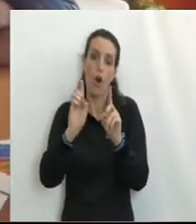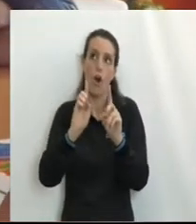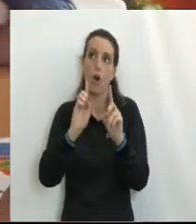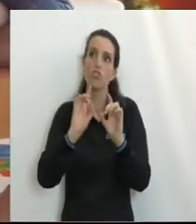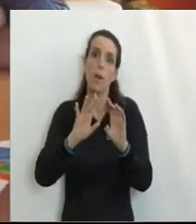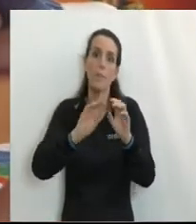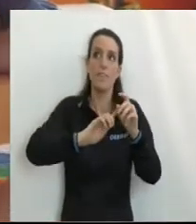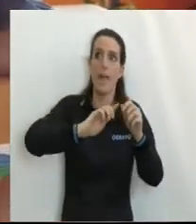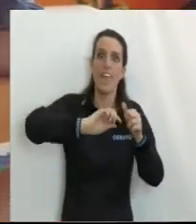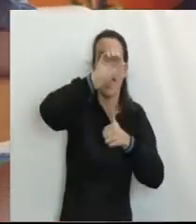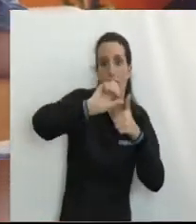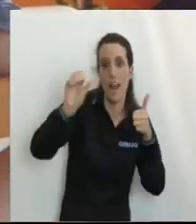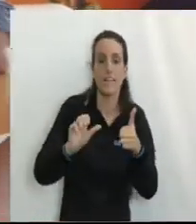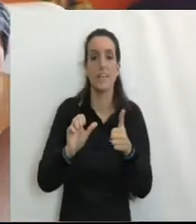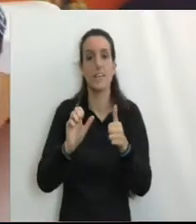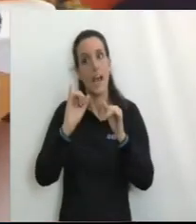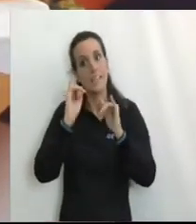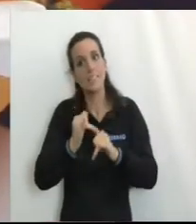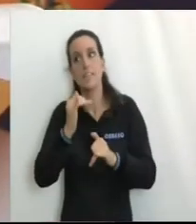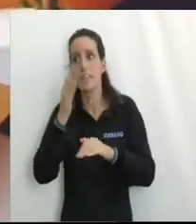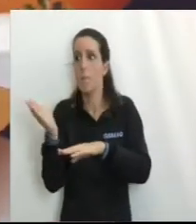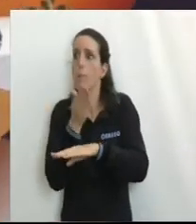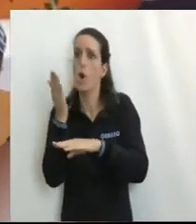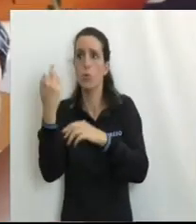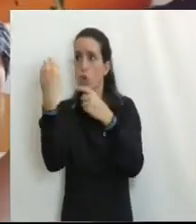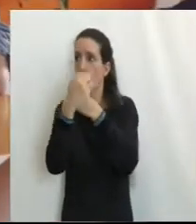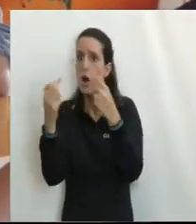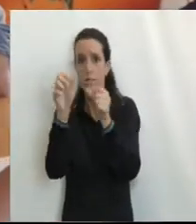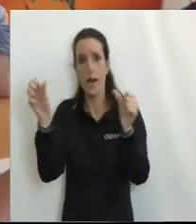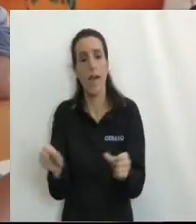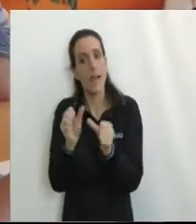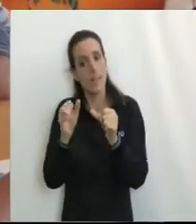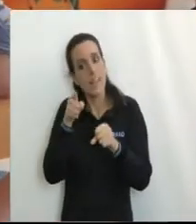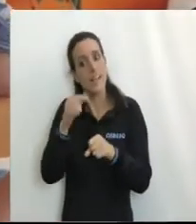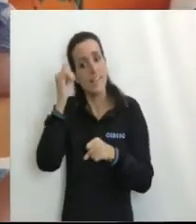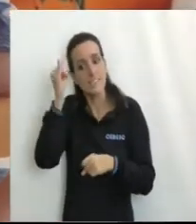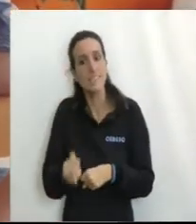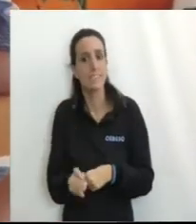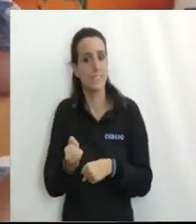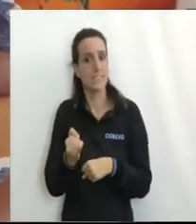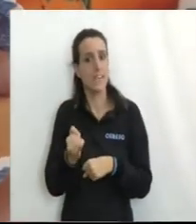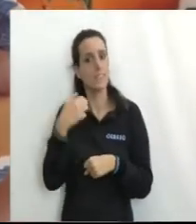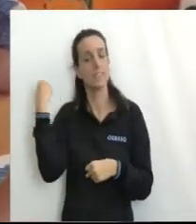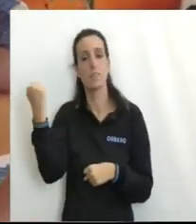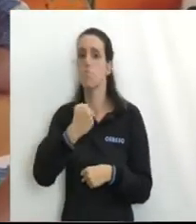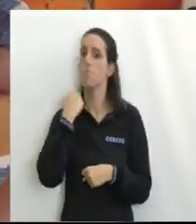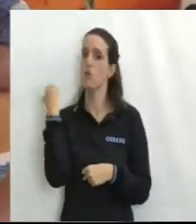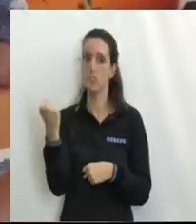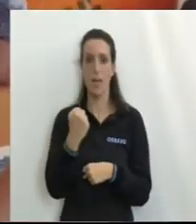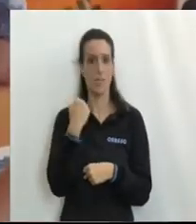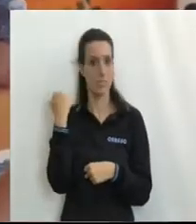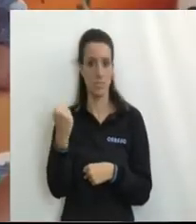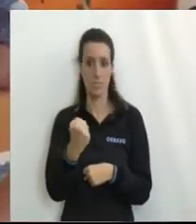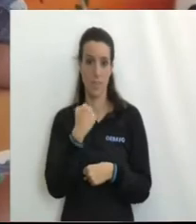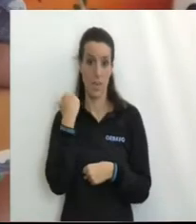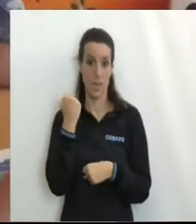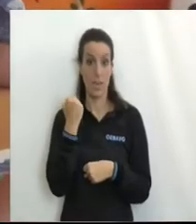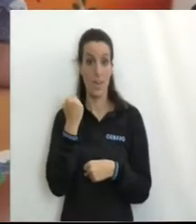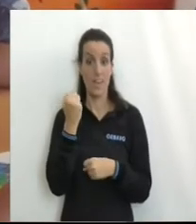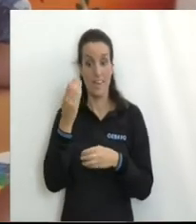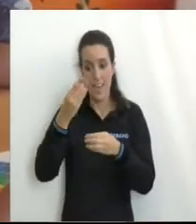Que no es La energética Que es la de los productos Que esa sí Es realmente